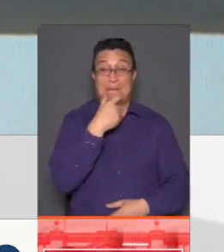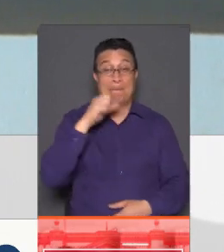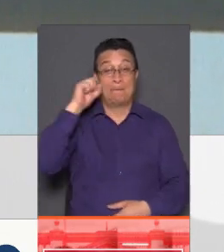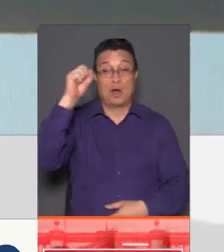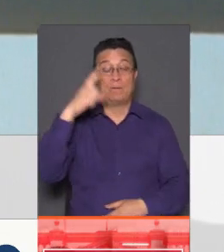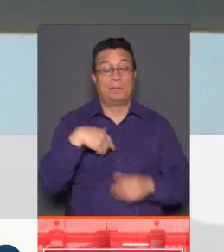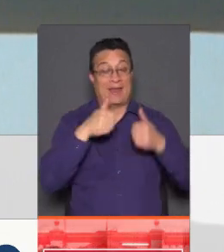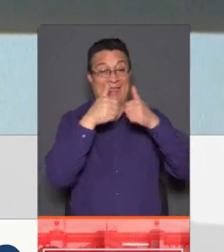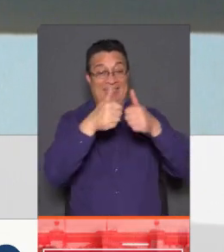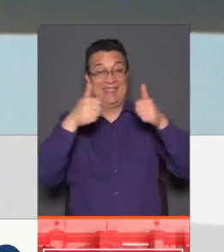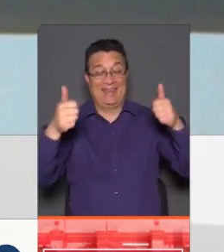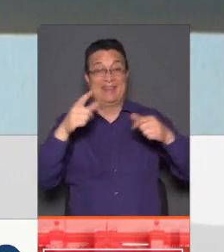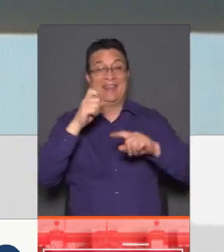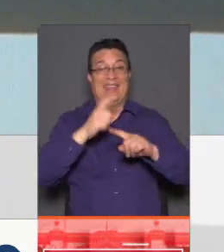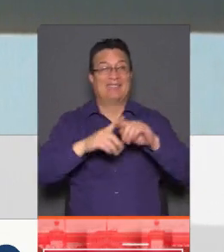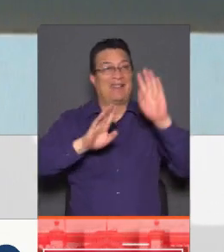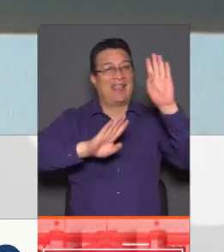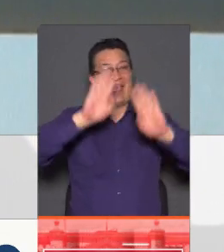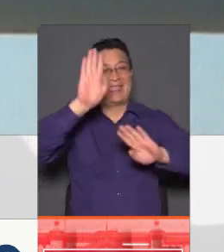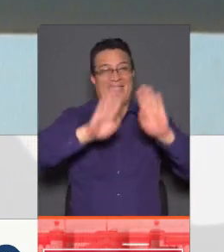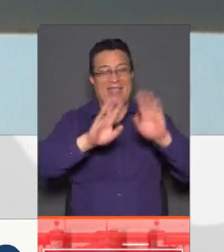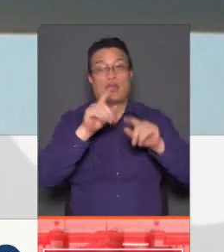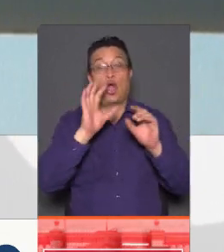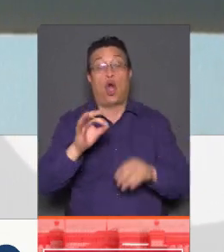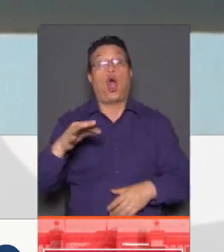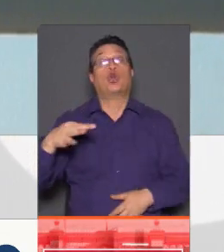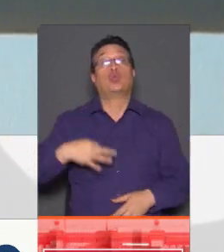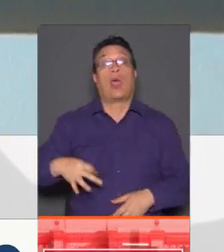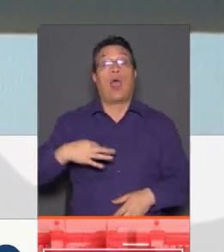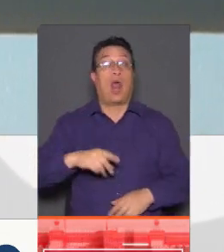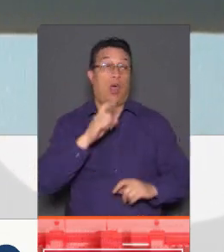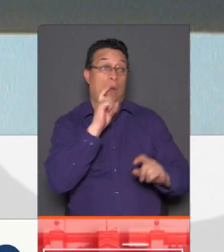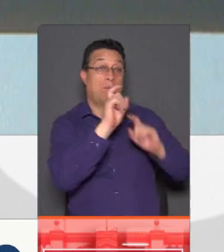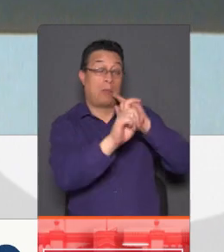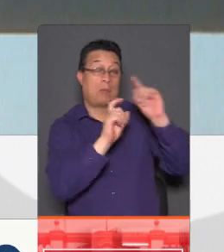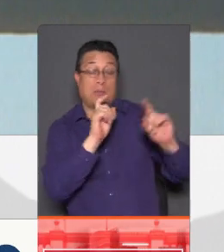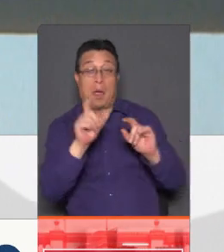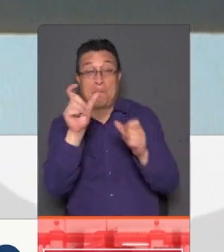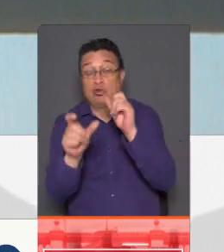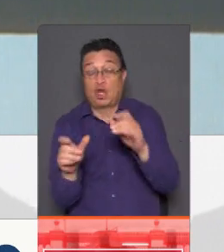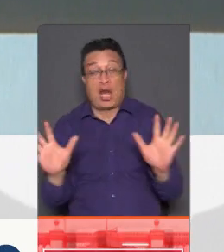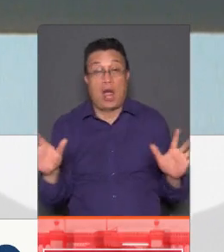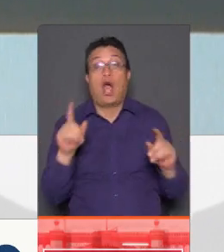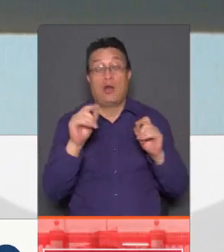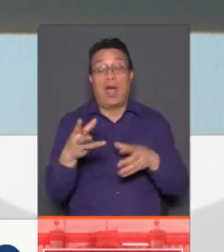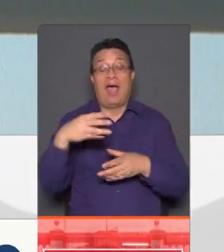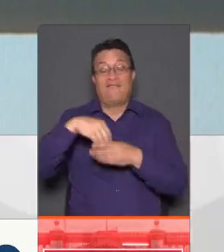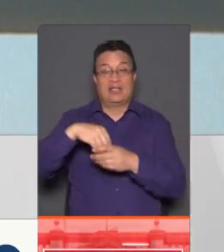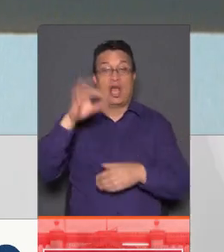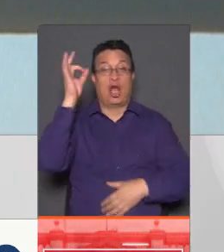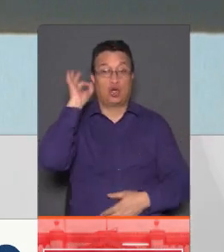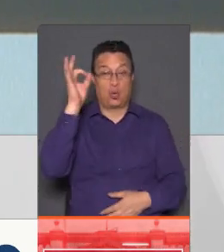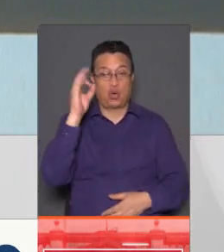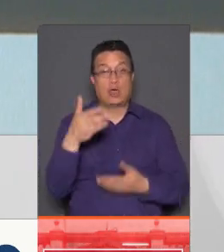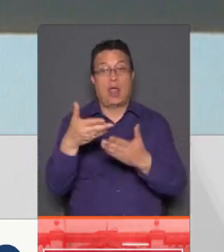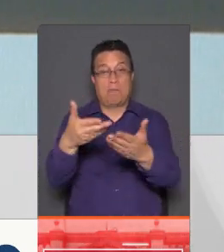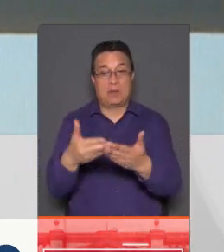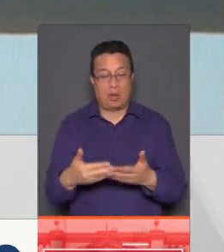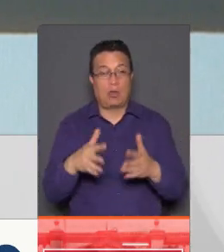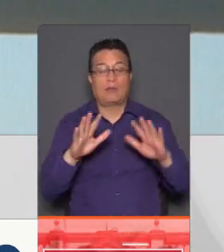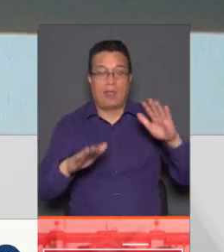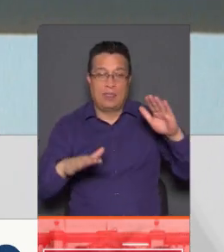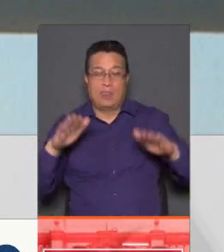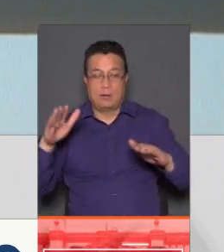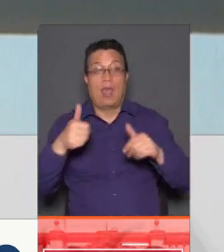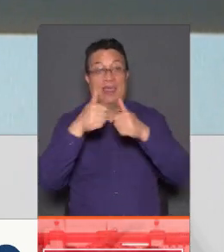dirigente, un candidato o algo, ¿no es verdad? O a veces ciudadanos. O a veces ciudadanos, pero en este caso, adentro de una reunión en donde está invitado. También hay matices. Era un